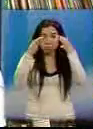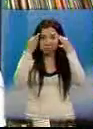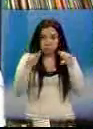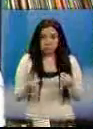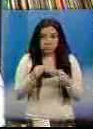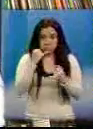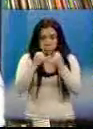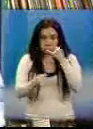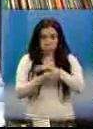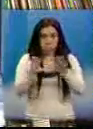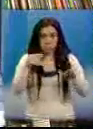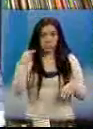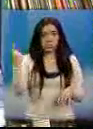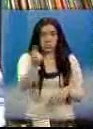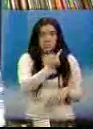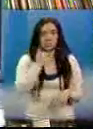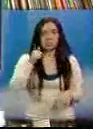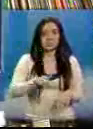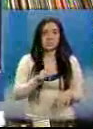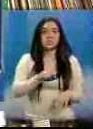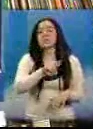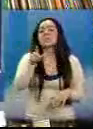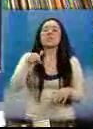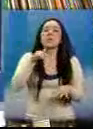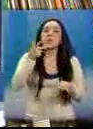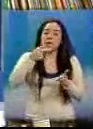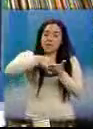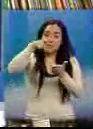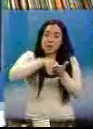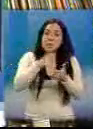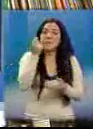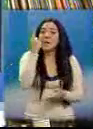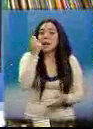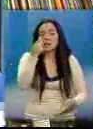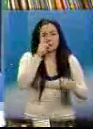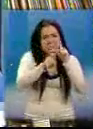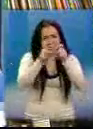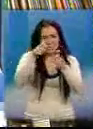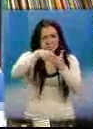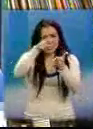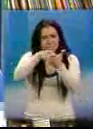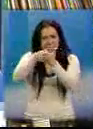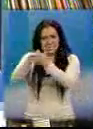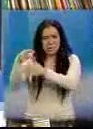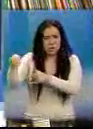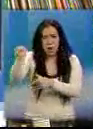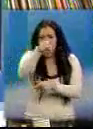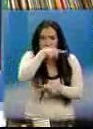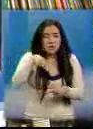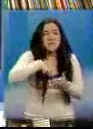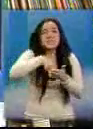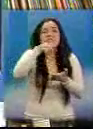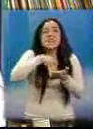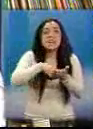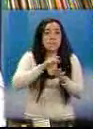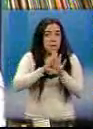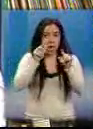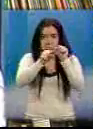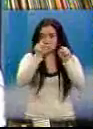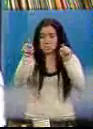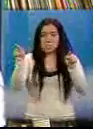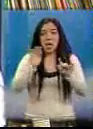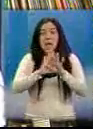una fase que es tener las 5.000 firmas que establece la misma Constitución para entregar una